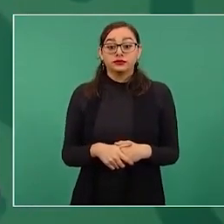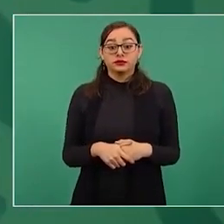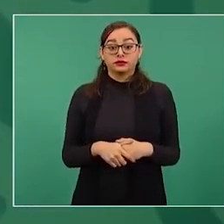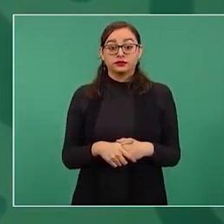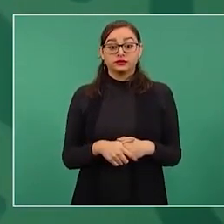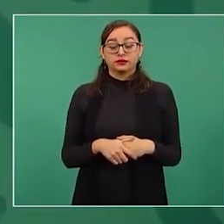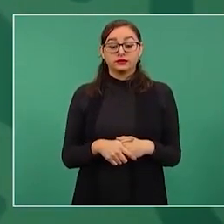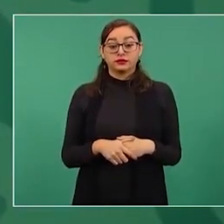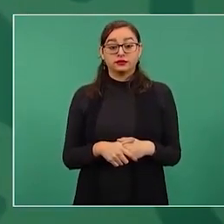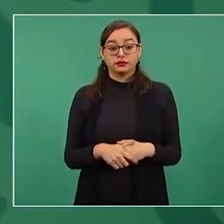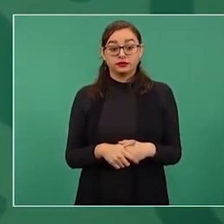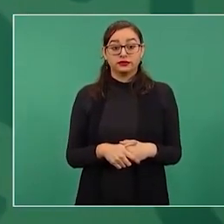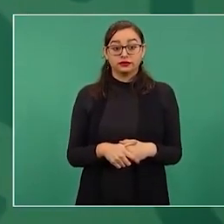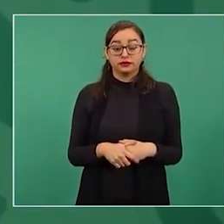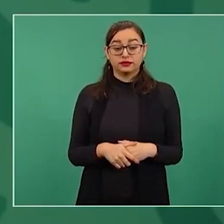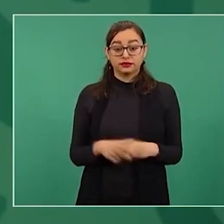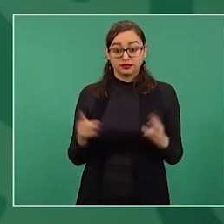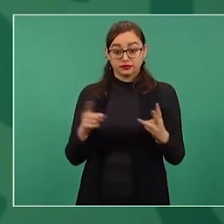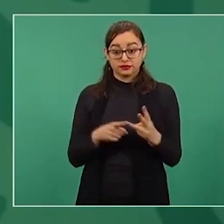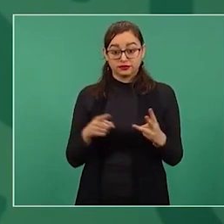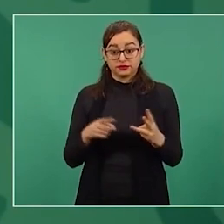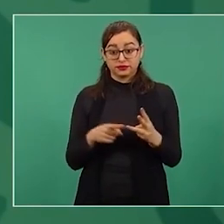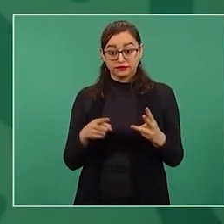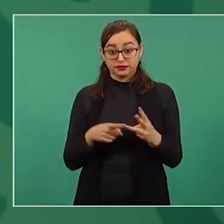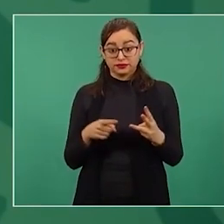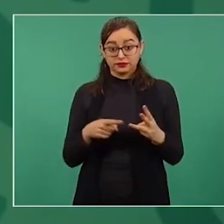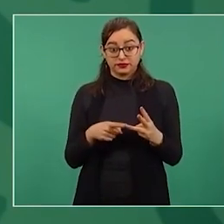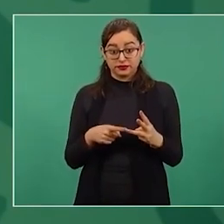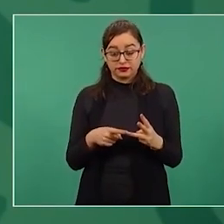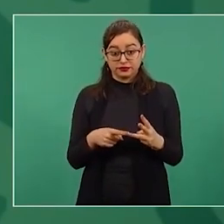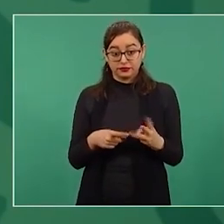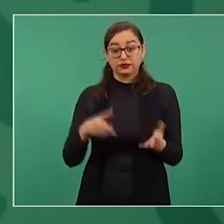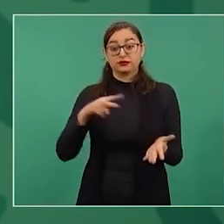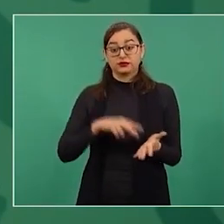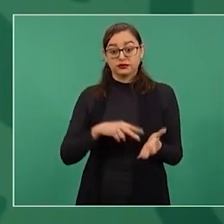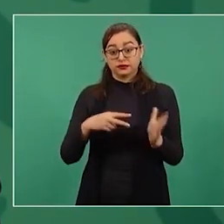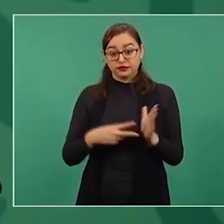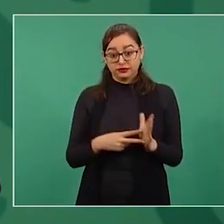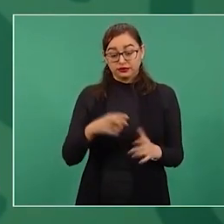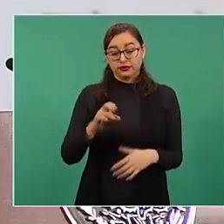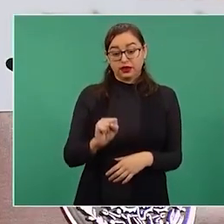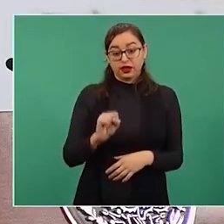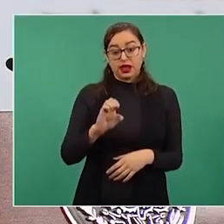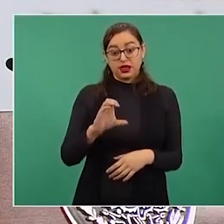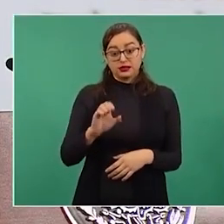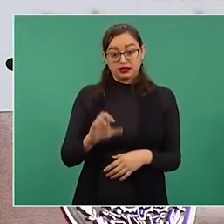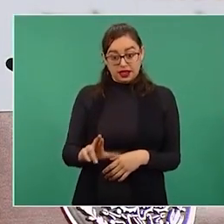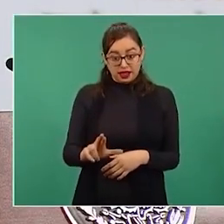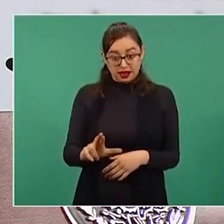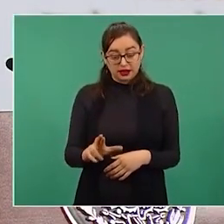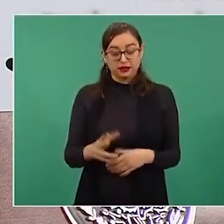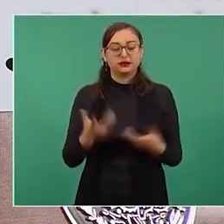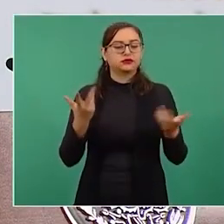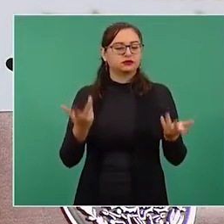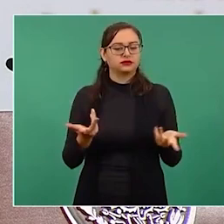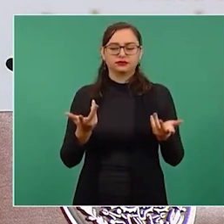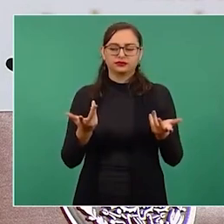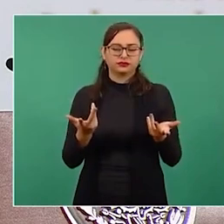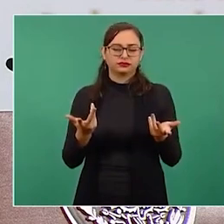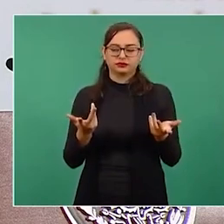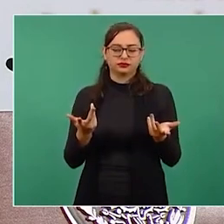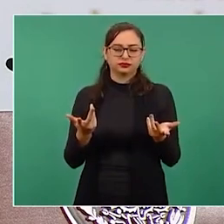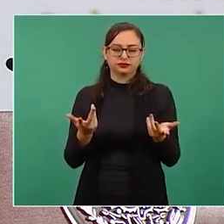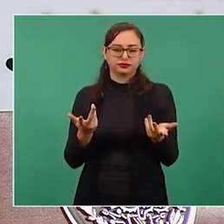a el ingeniero Esquer, un asunto